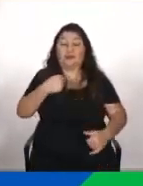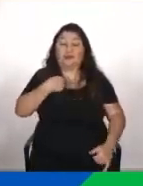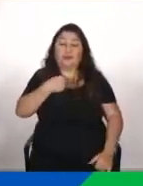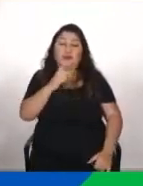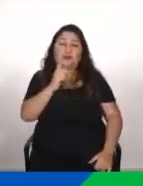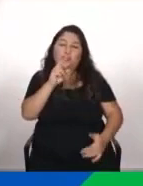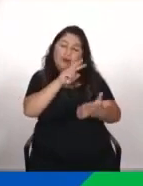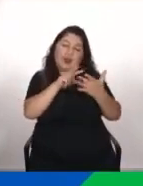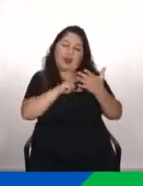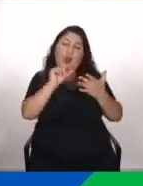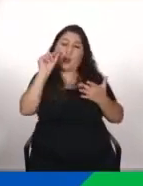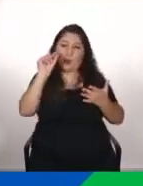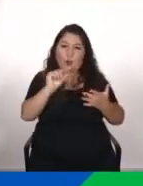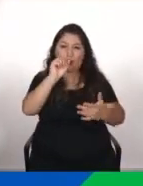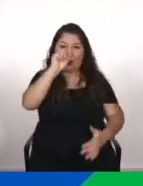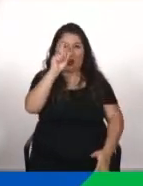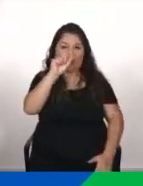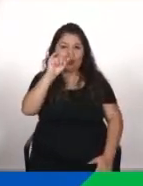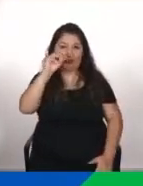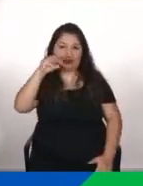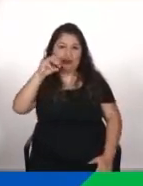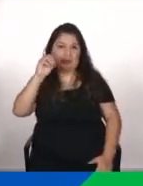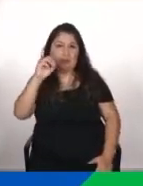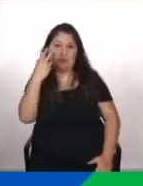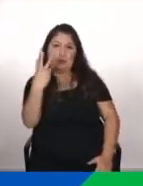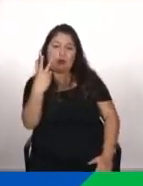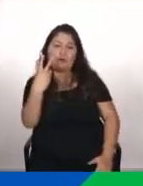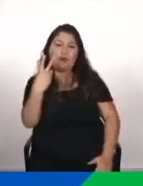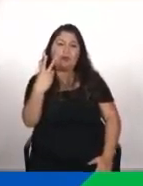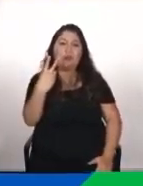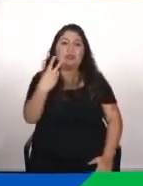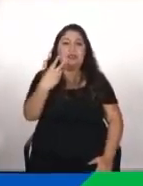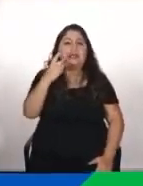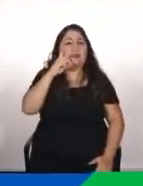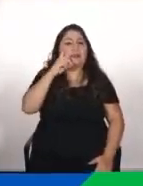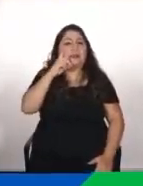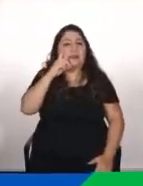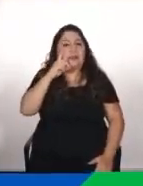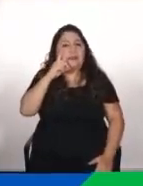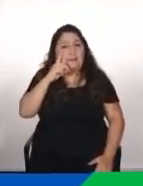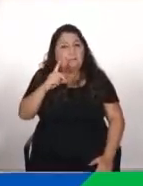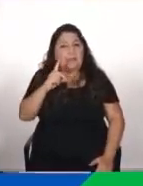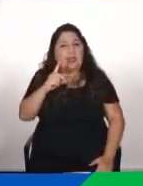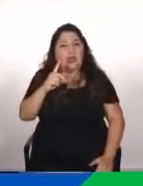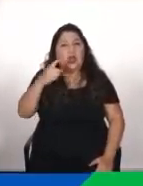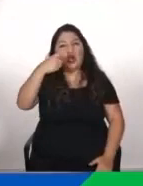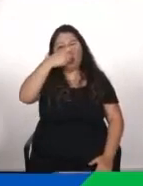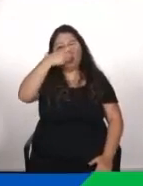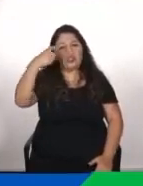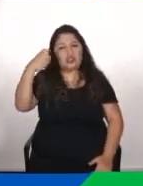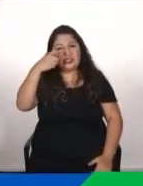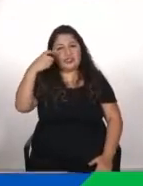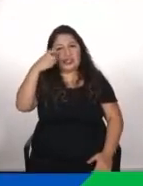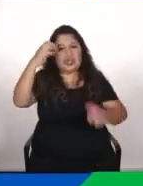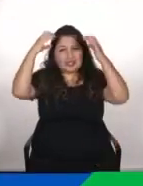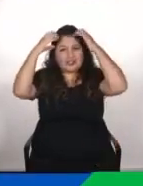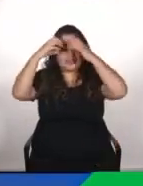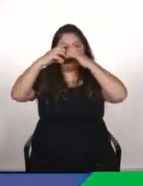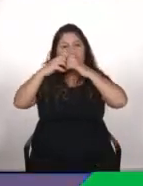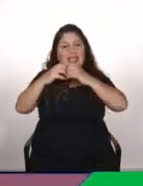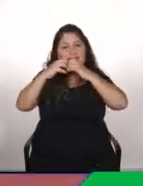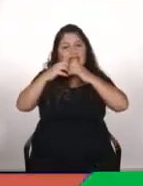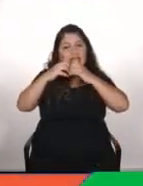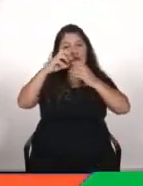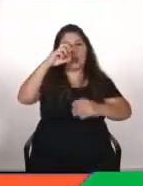pero si si me leí creo que los cuentos cortos que tiene y creo que si es un los cerebros positrónicos es como el concepto este que lo más